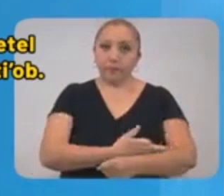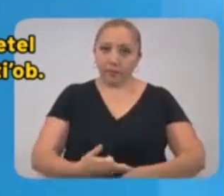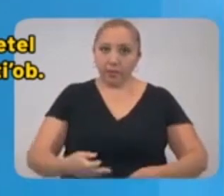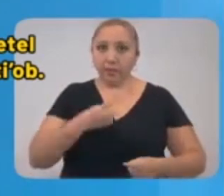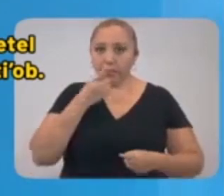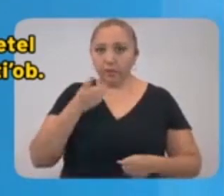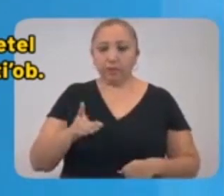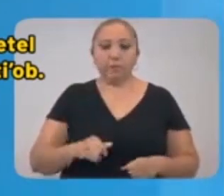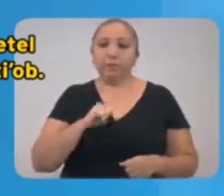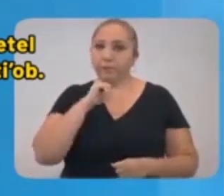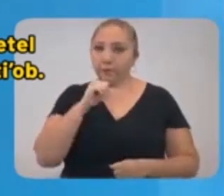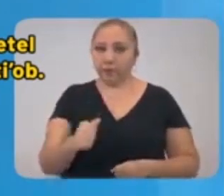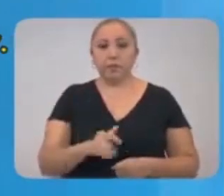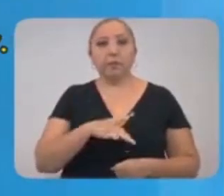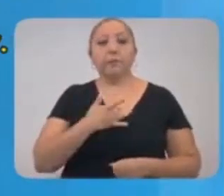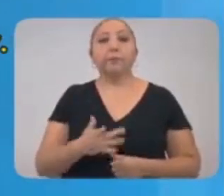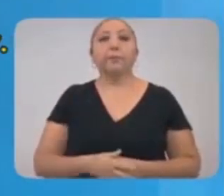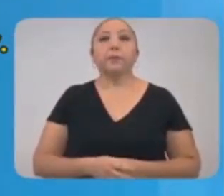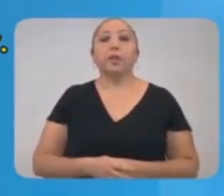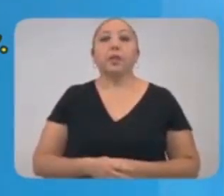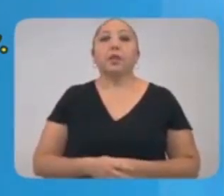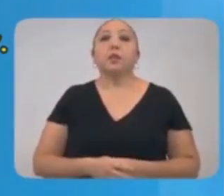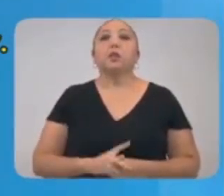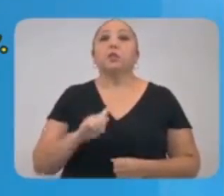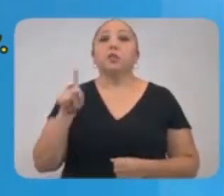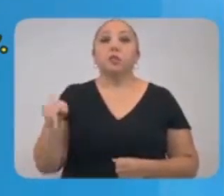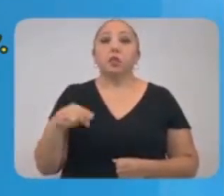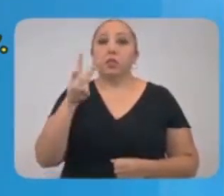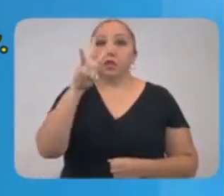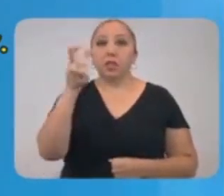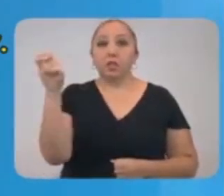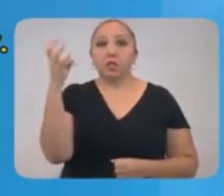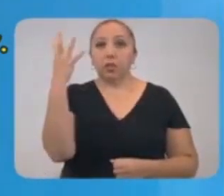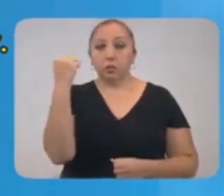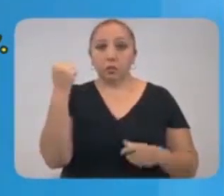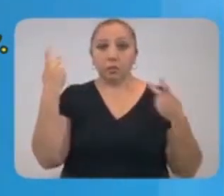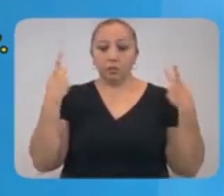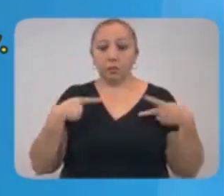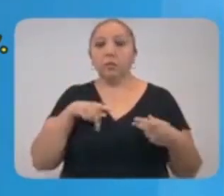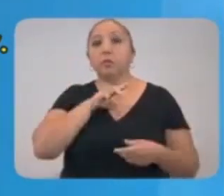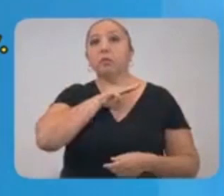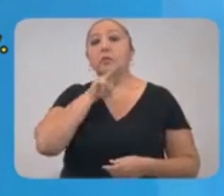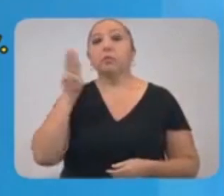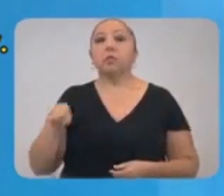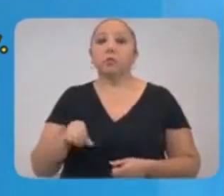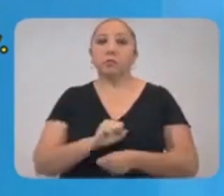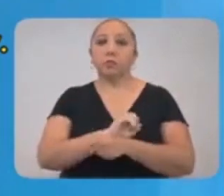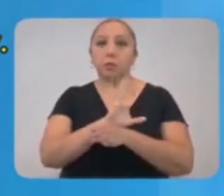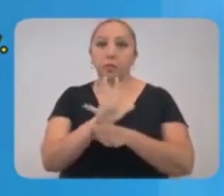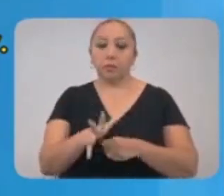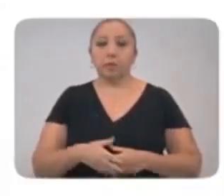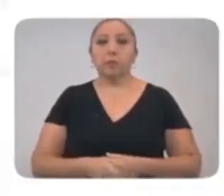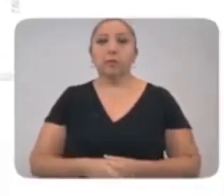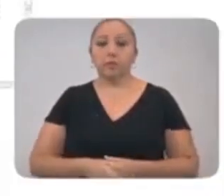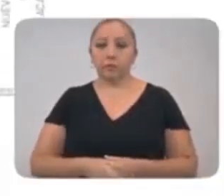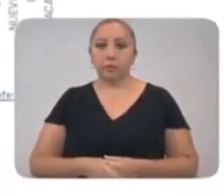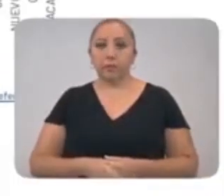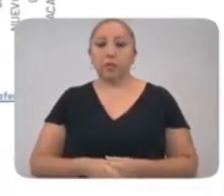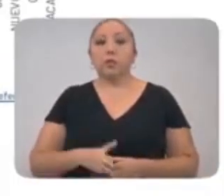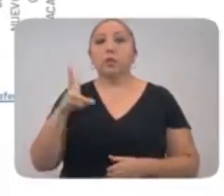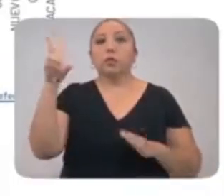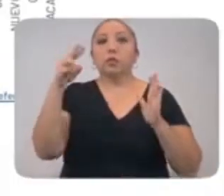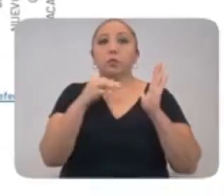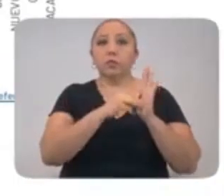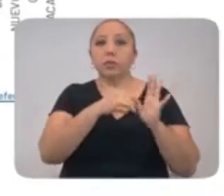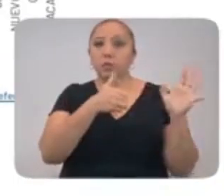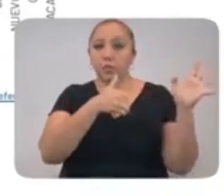reportan asintomáticos. En total, son 309 las personas fallecidas a causa del coronavirus. De los